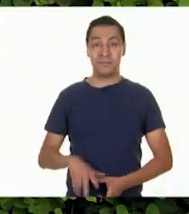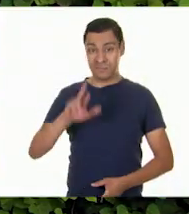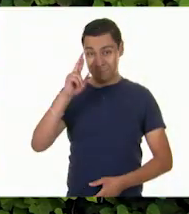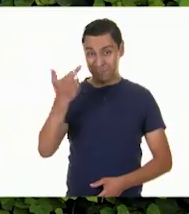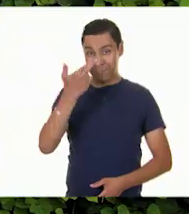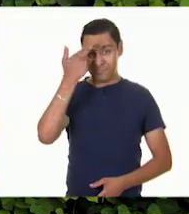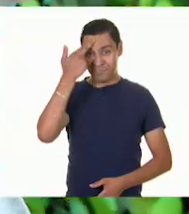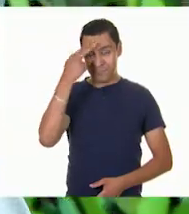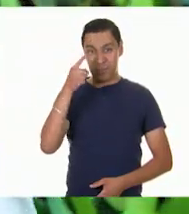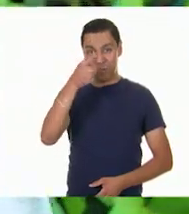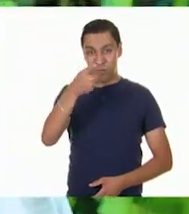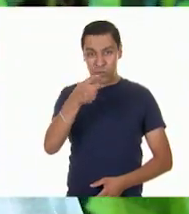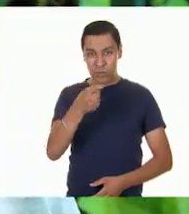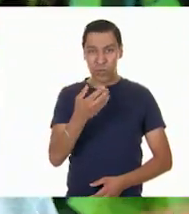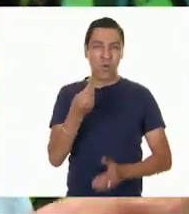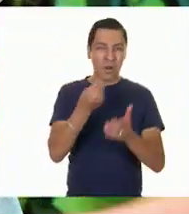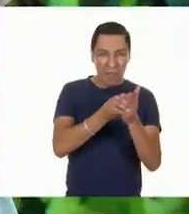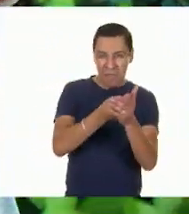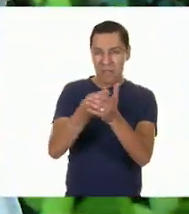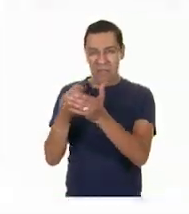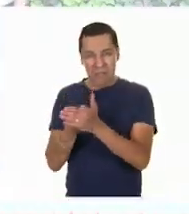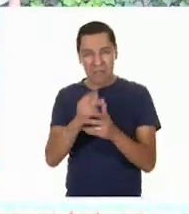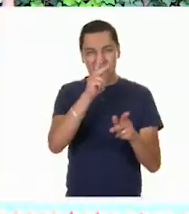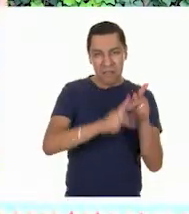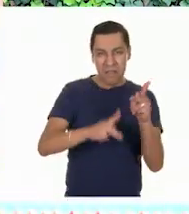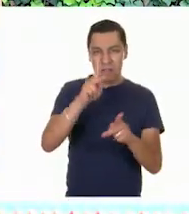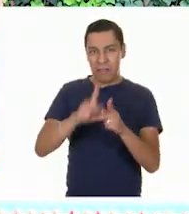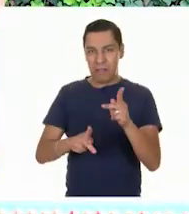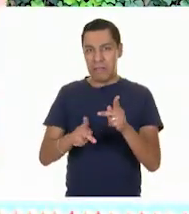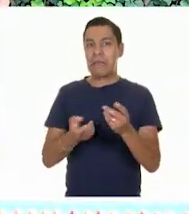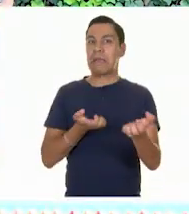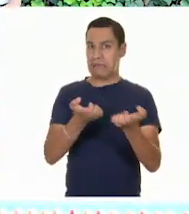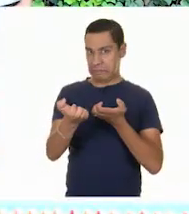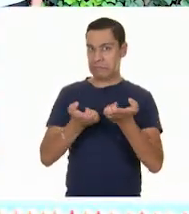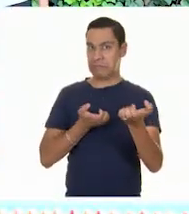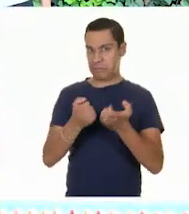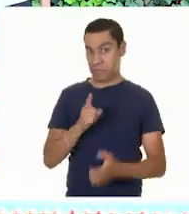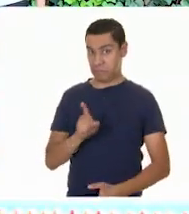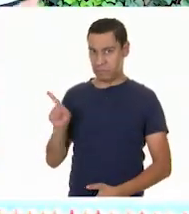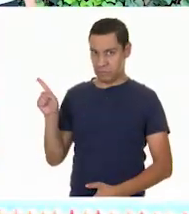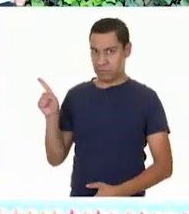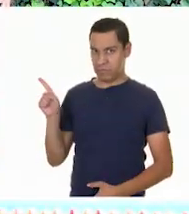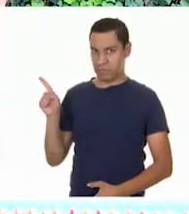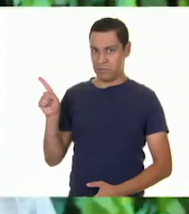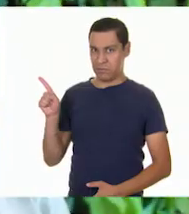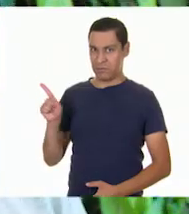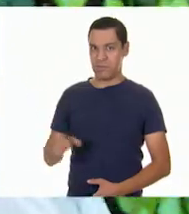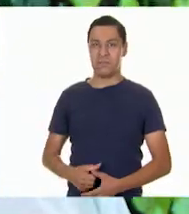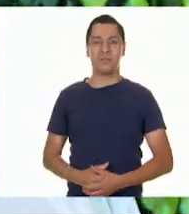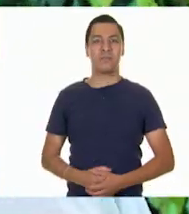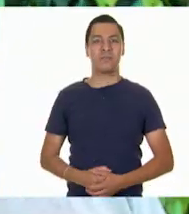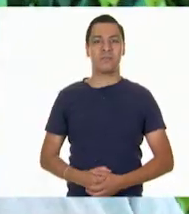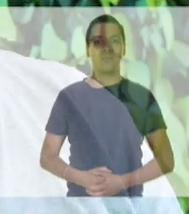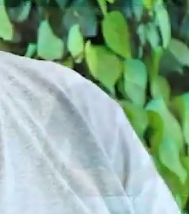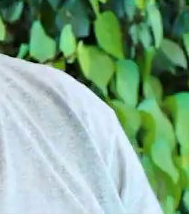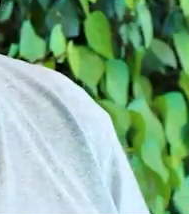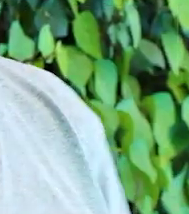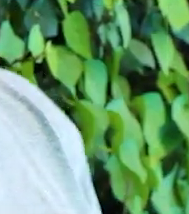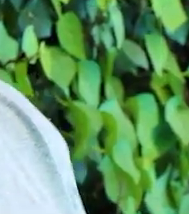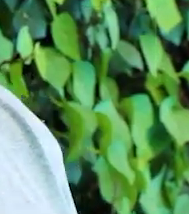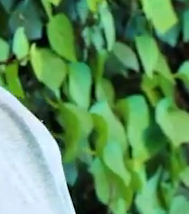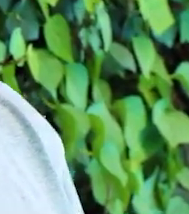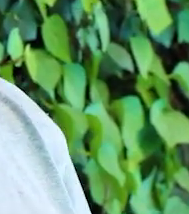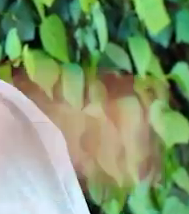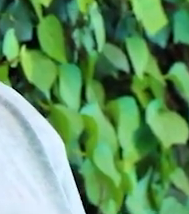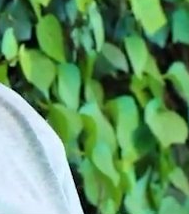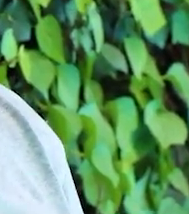Recuerda, entre clase y clase, activa tu cuerpo. Ok, Jair, ahora lo que vamos a hacer es, nos vamos a poner en seis puntos, explico cuáles